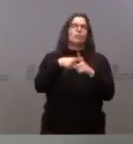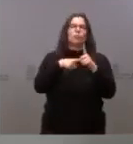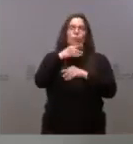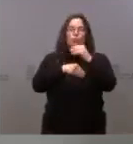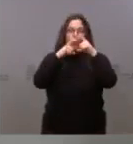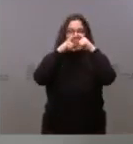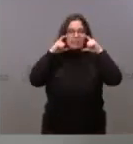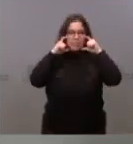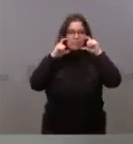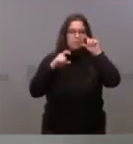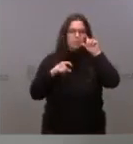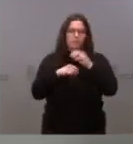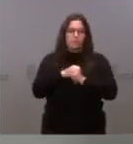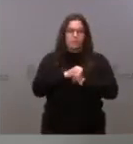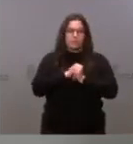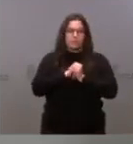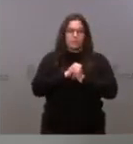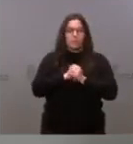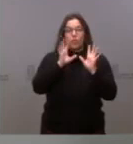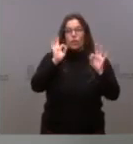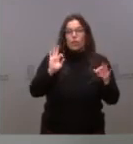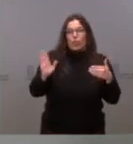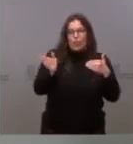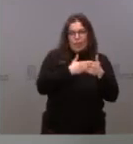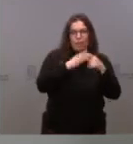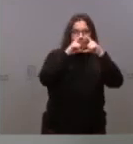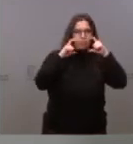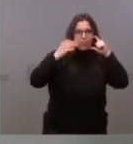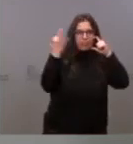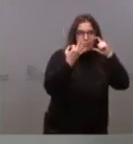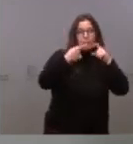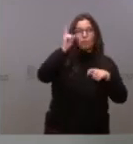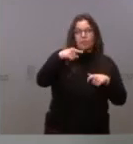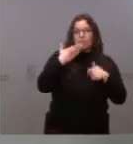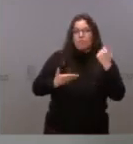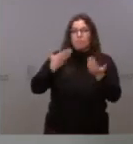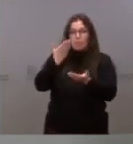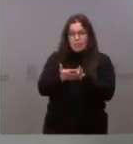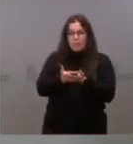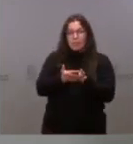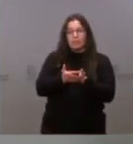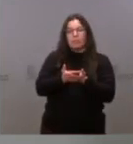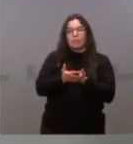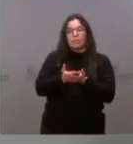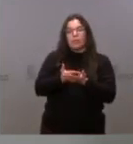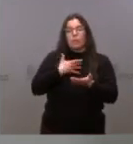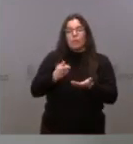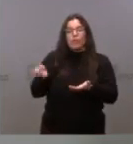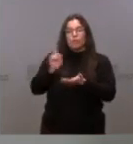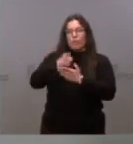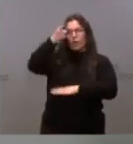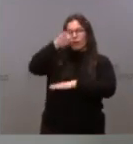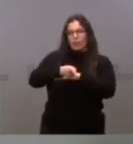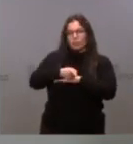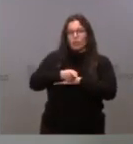Por supuesto, en los locales cerrados, pero vamos también a pedir que se puedan hacer de modo obligatorio